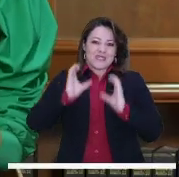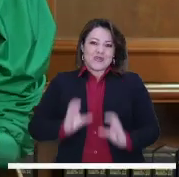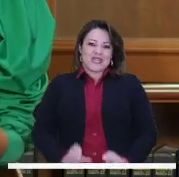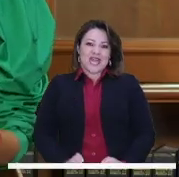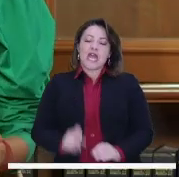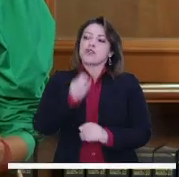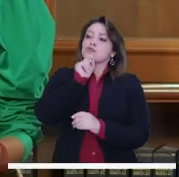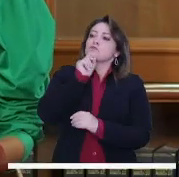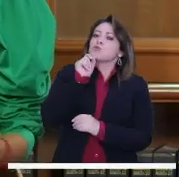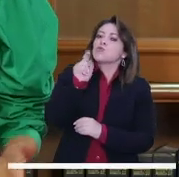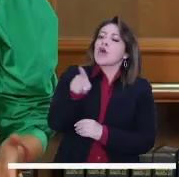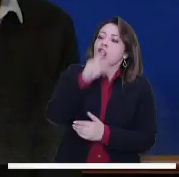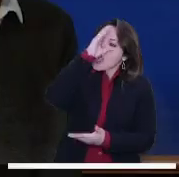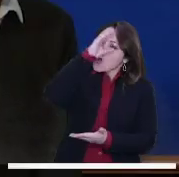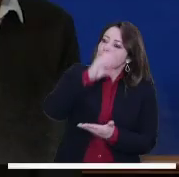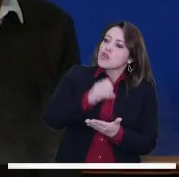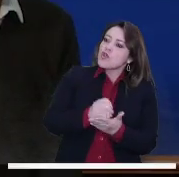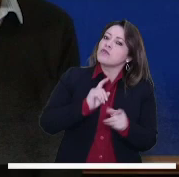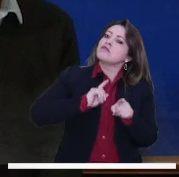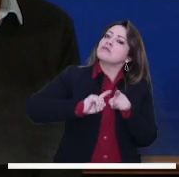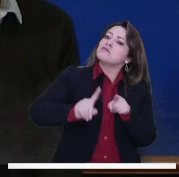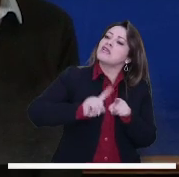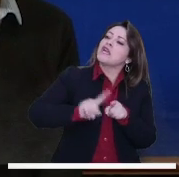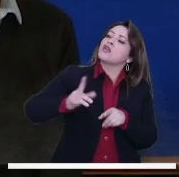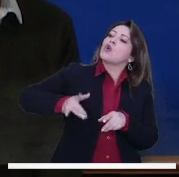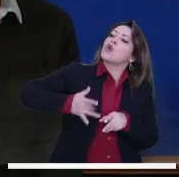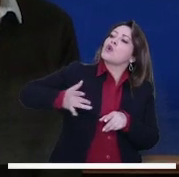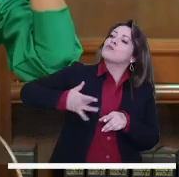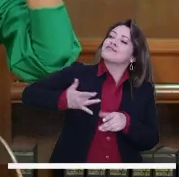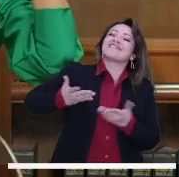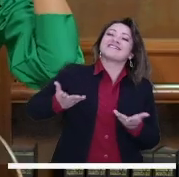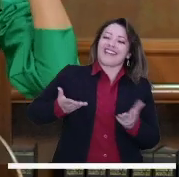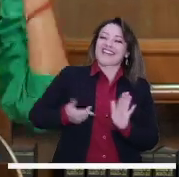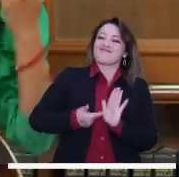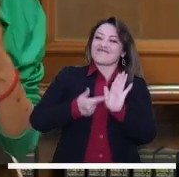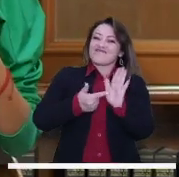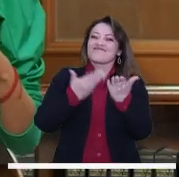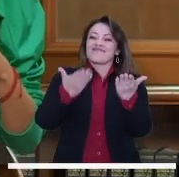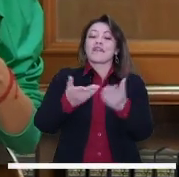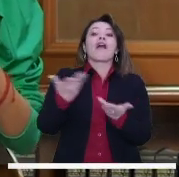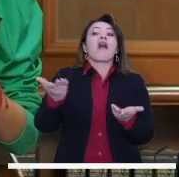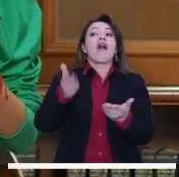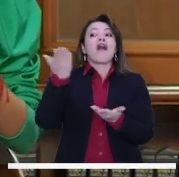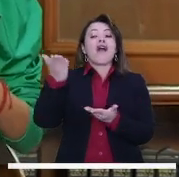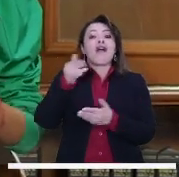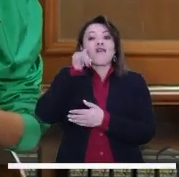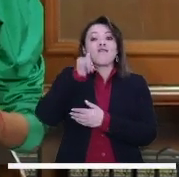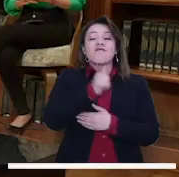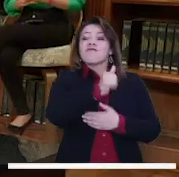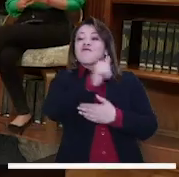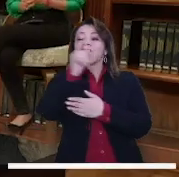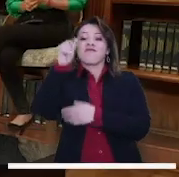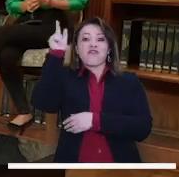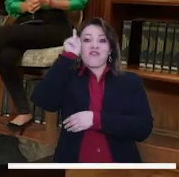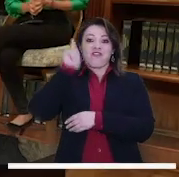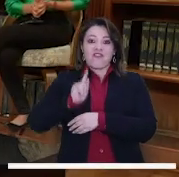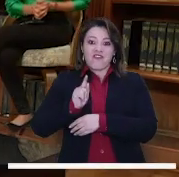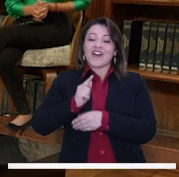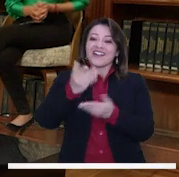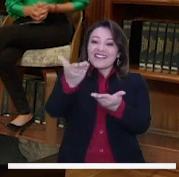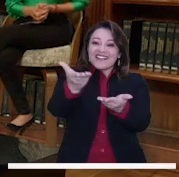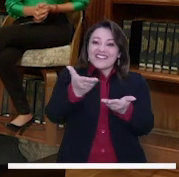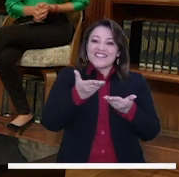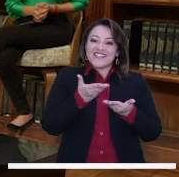las personas en la calle y queremos conocer esas opiniones, por eso también rápidamente nos vamos a hablar con nuestra corresponsal,